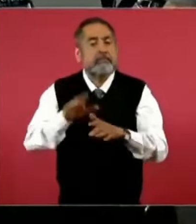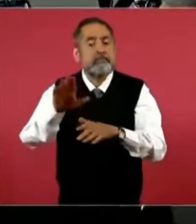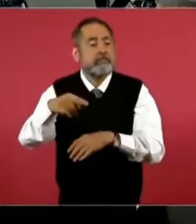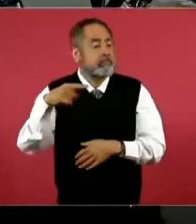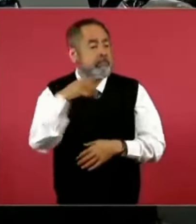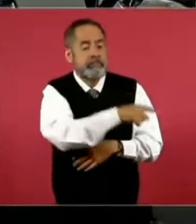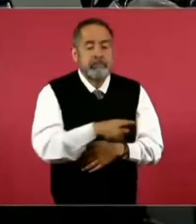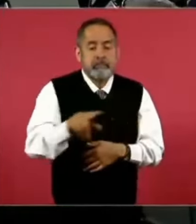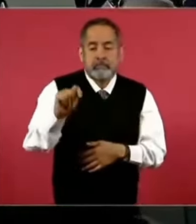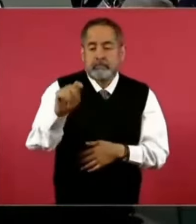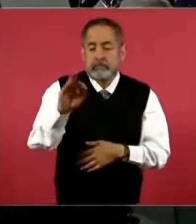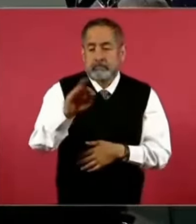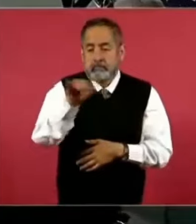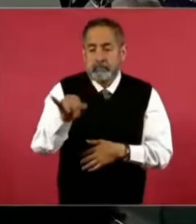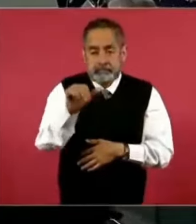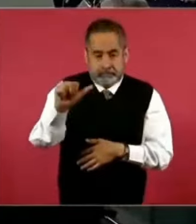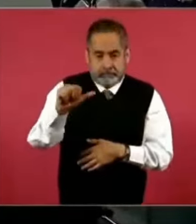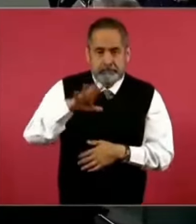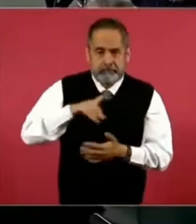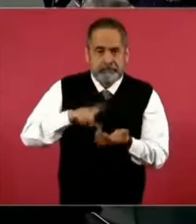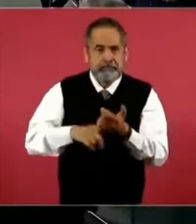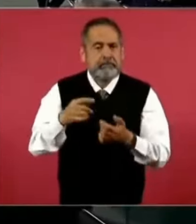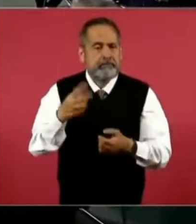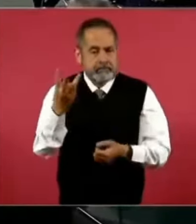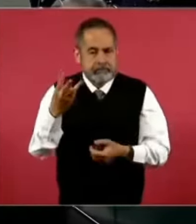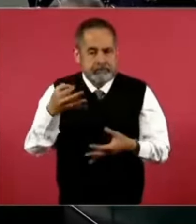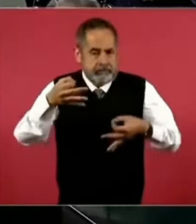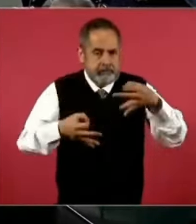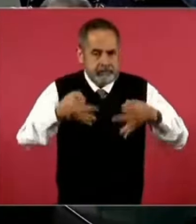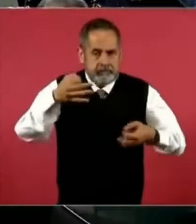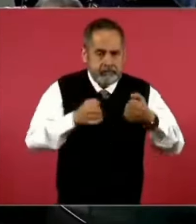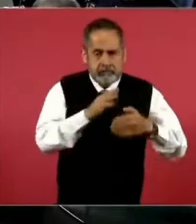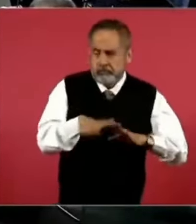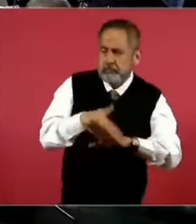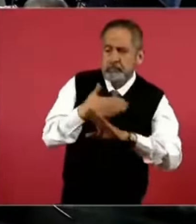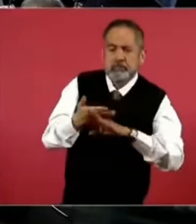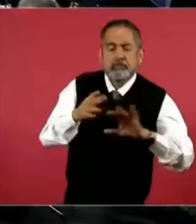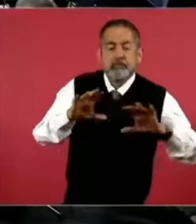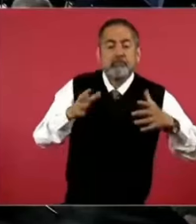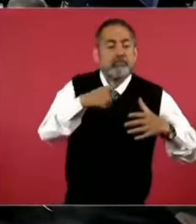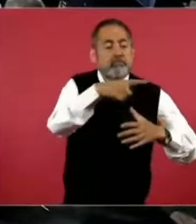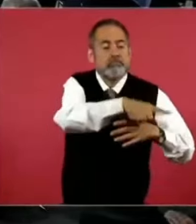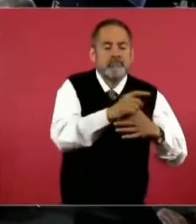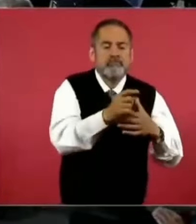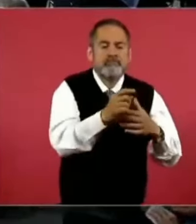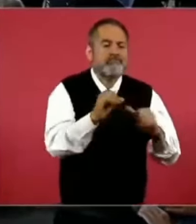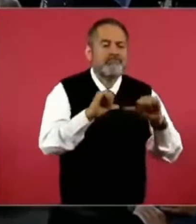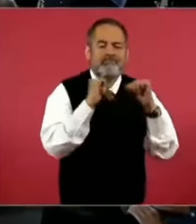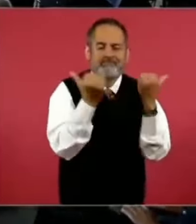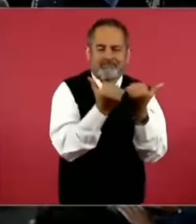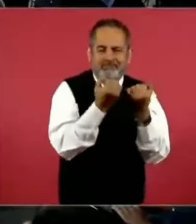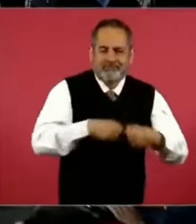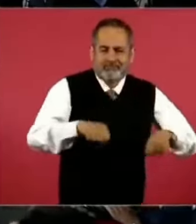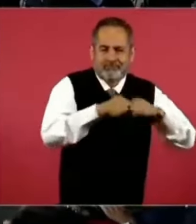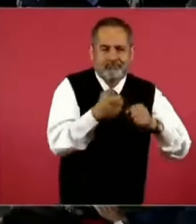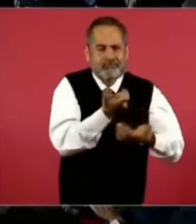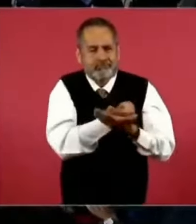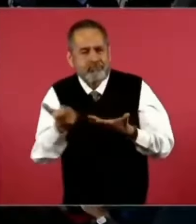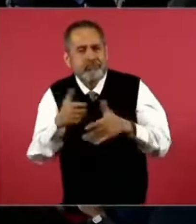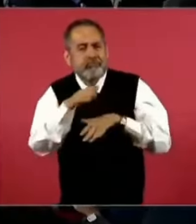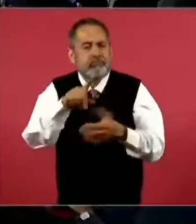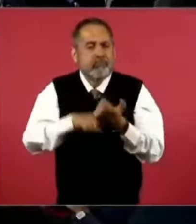Administrativa hay tres juicios en contra de aseguradoras y afianzadoras por el tema del pago del IVA.